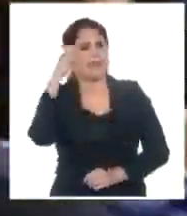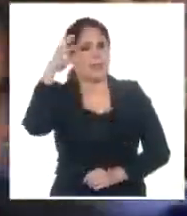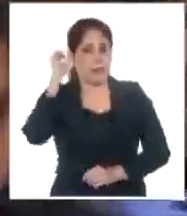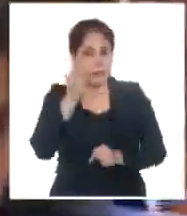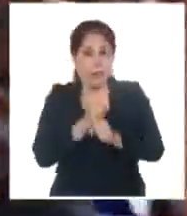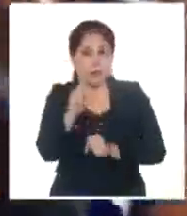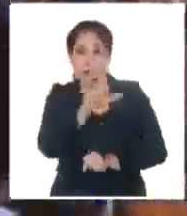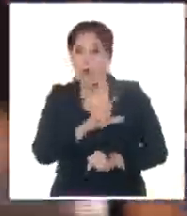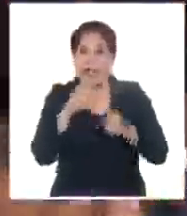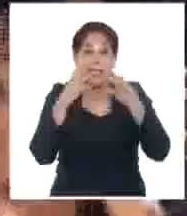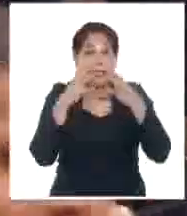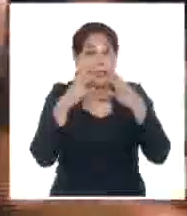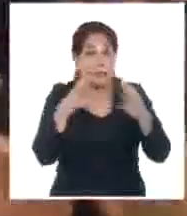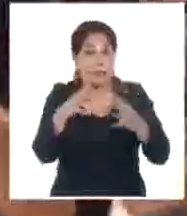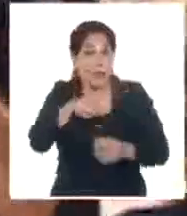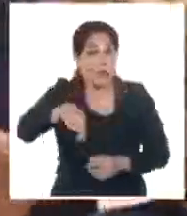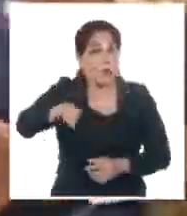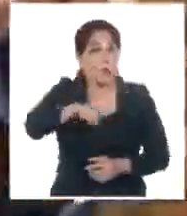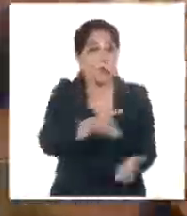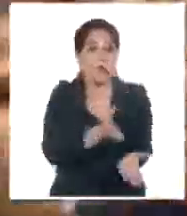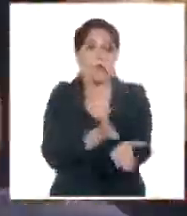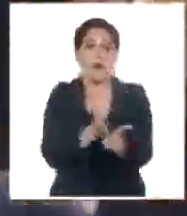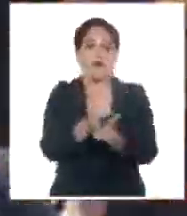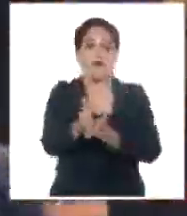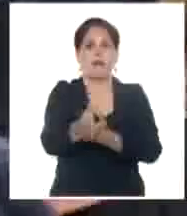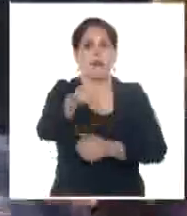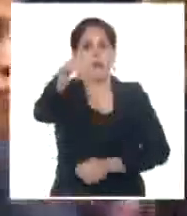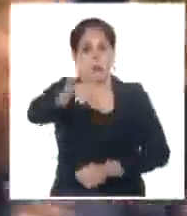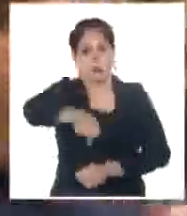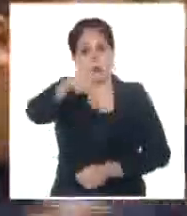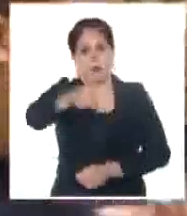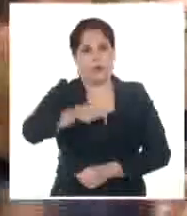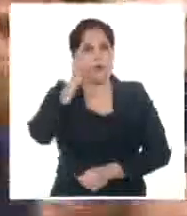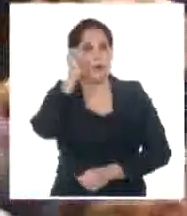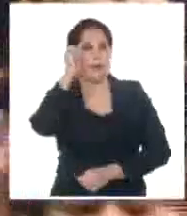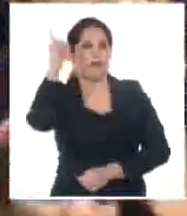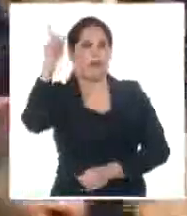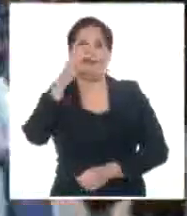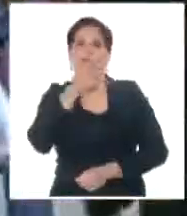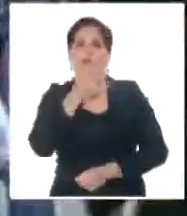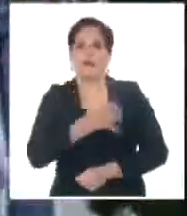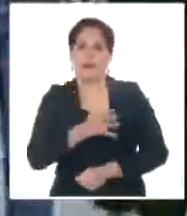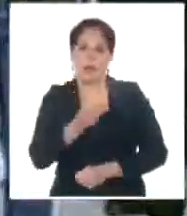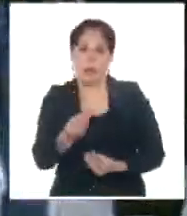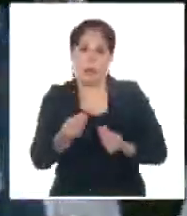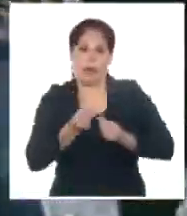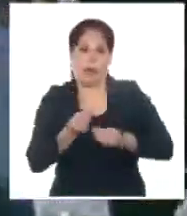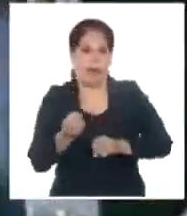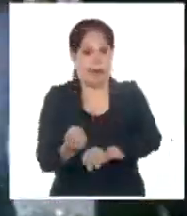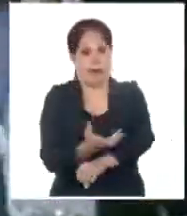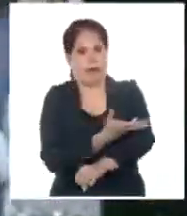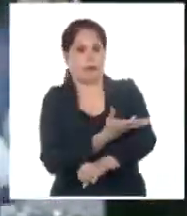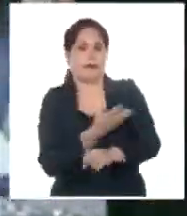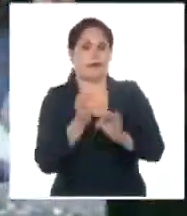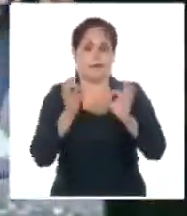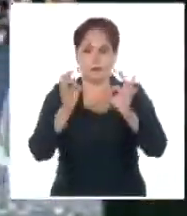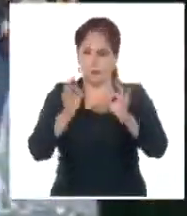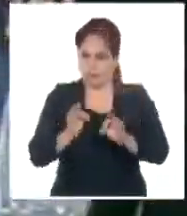Fidel no se equivocó y ustedes son los que mantienen la virgencia de ese legado. Y eso da mucha satisfacción, da mucha